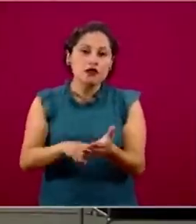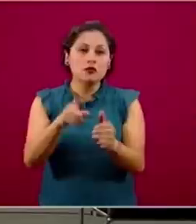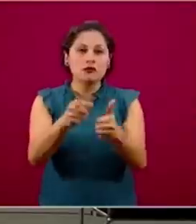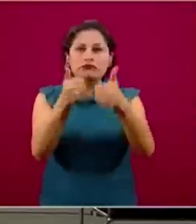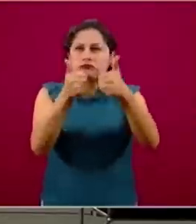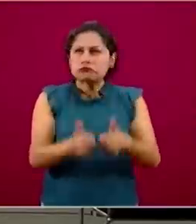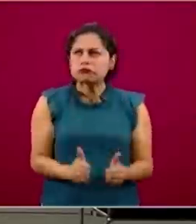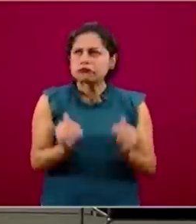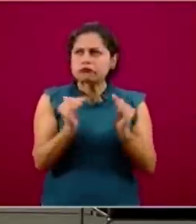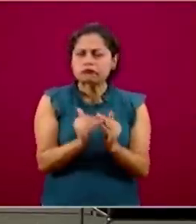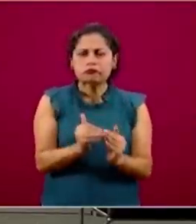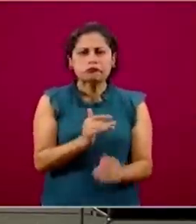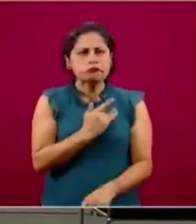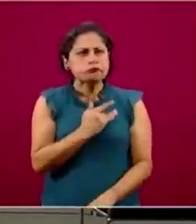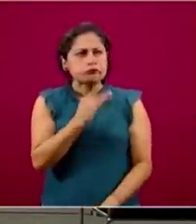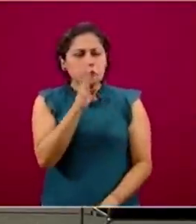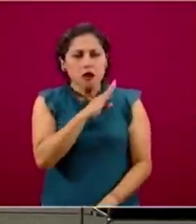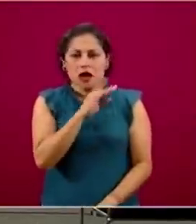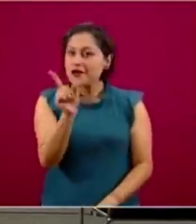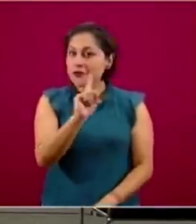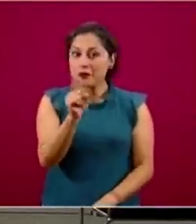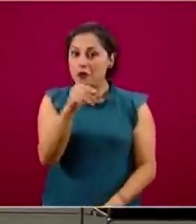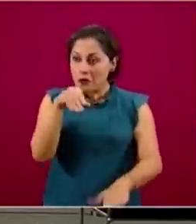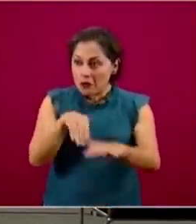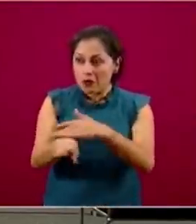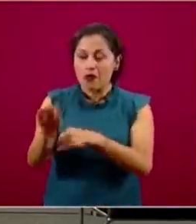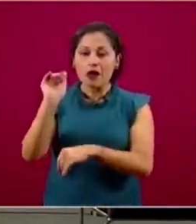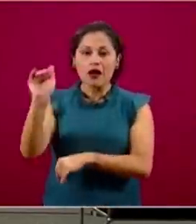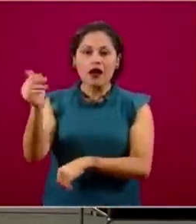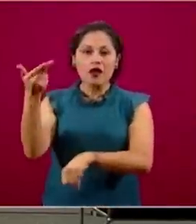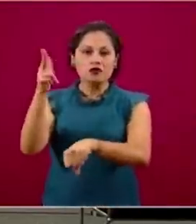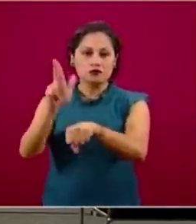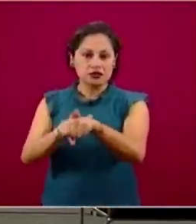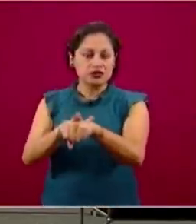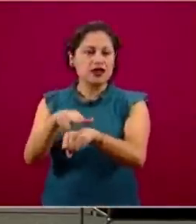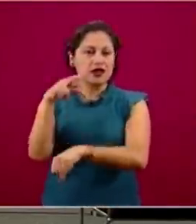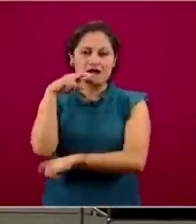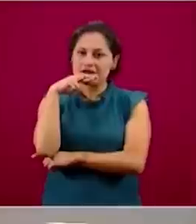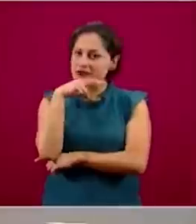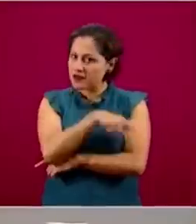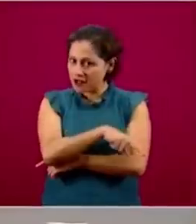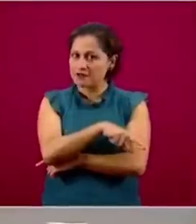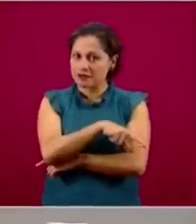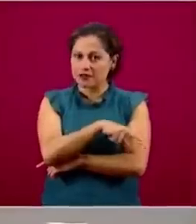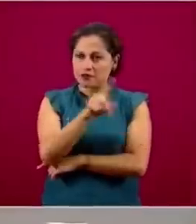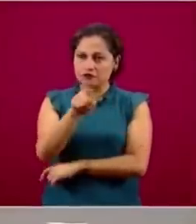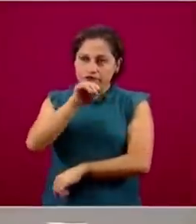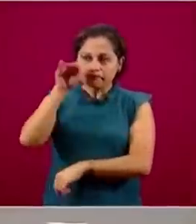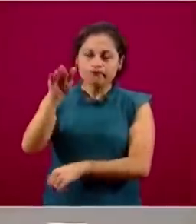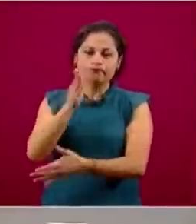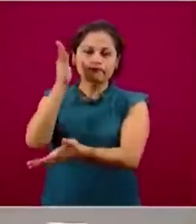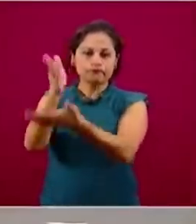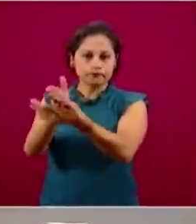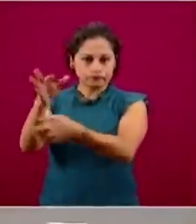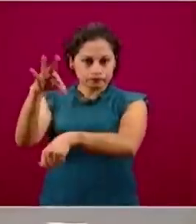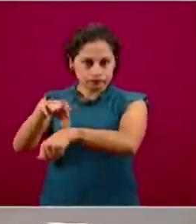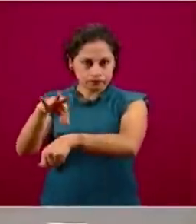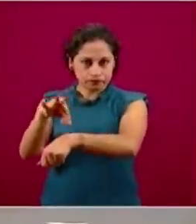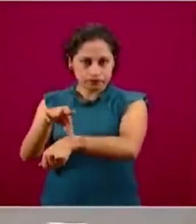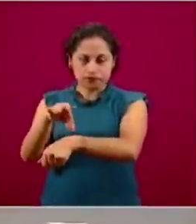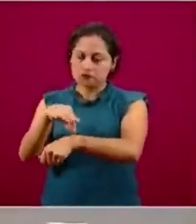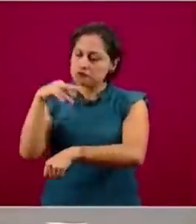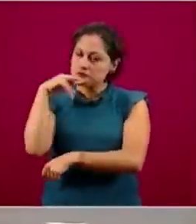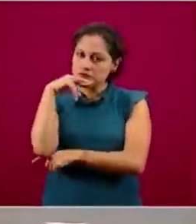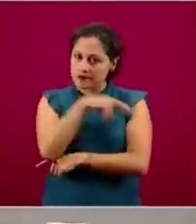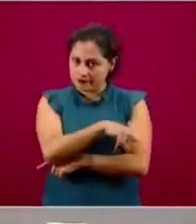y acuda a consulta, acuda a consulta en cuanto sea esto posible. Y